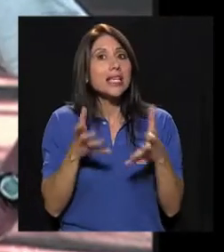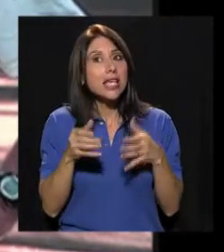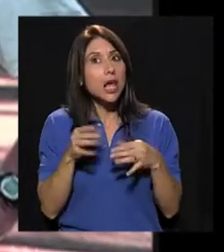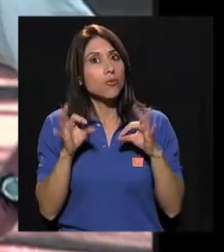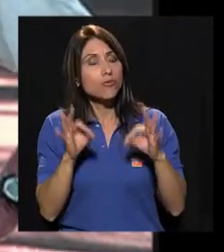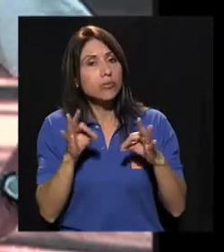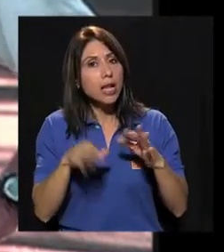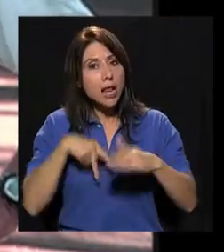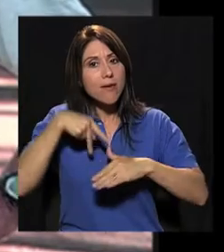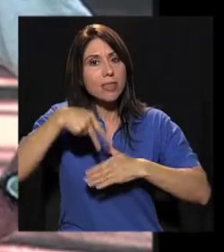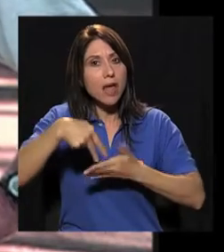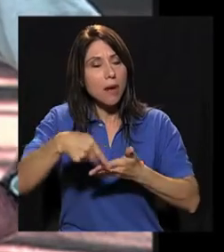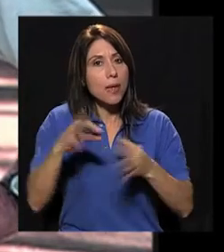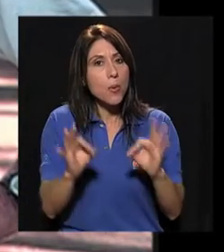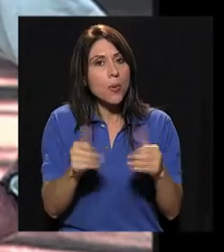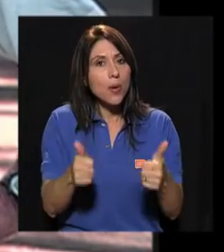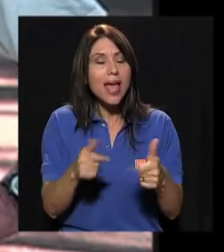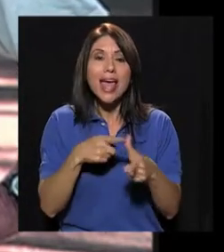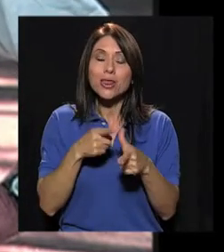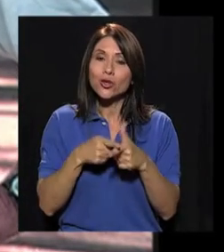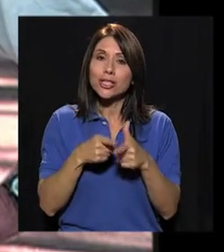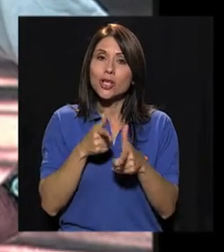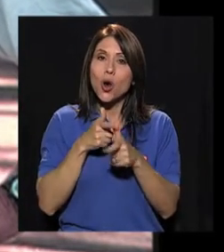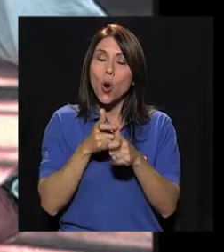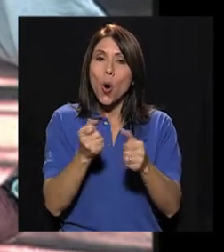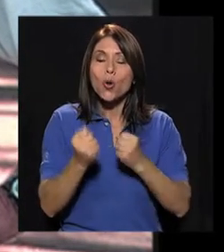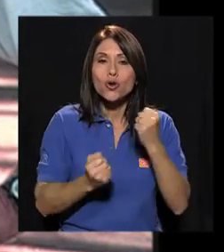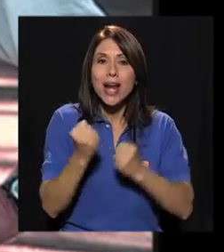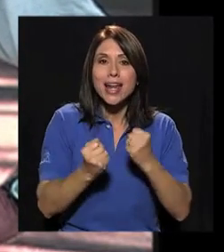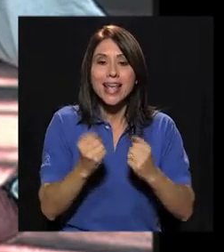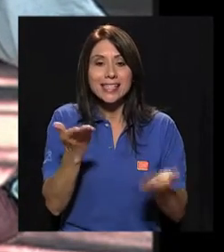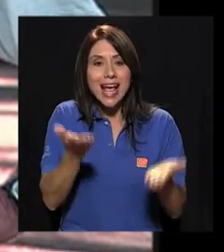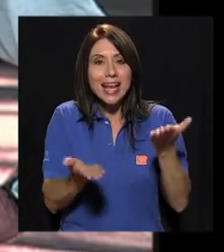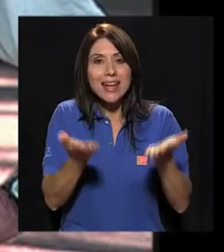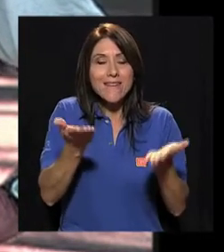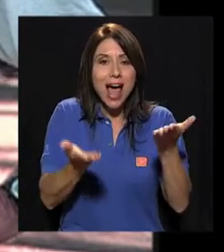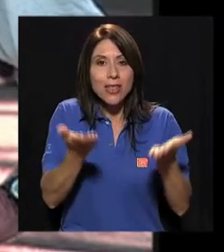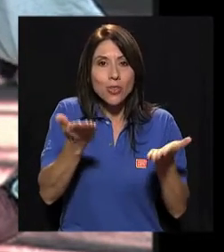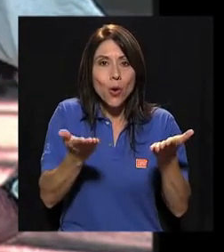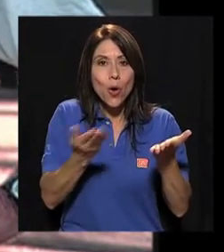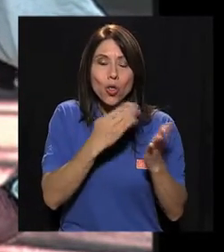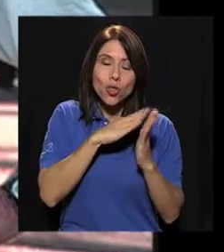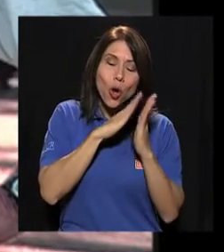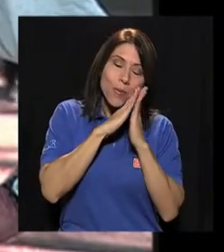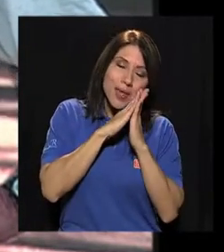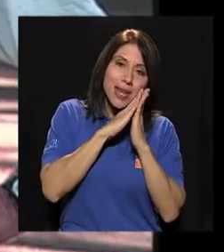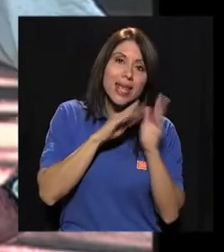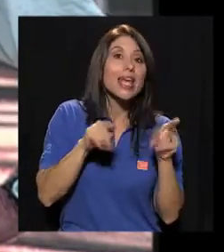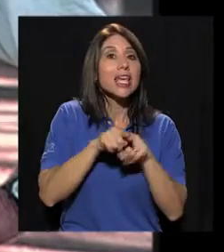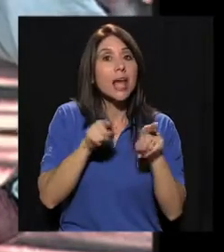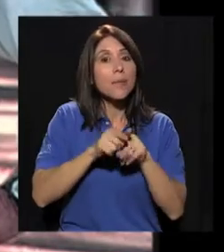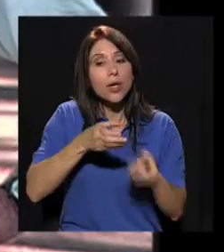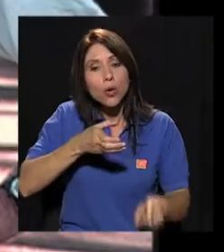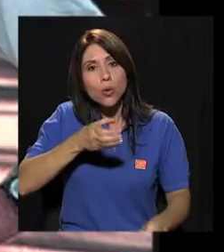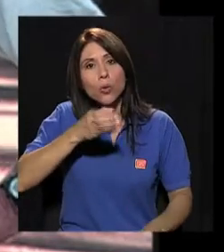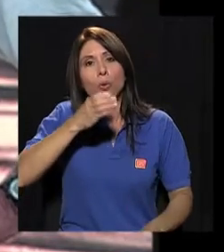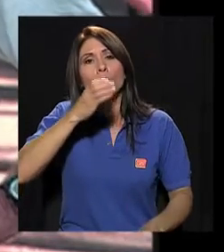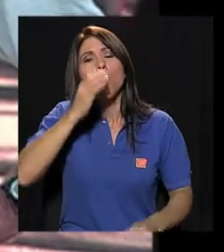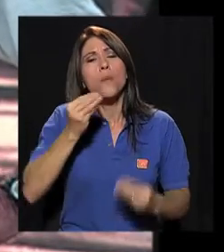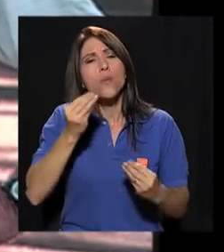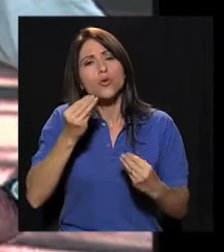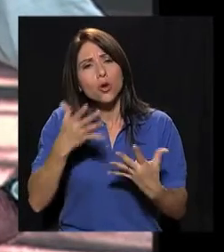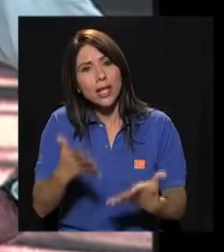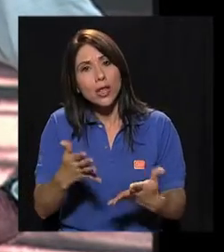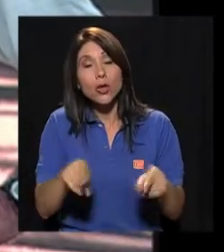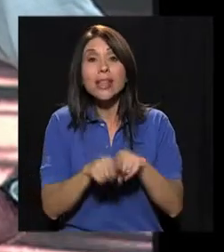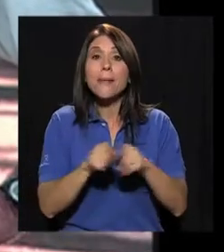levantarme temprano y en buen estado. Entonces, correr ya me está equilibrando a mí diariamente el dormir y el beber. Porque me obliga